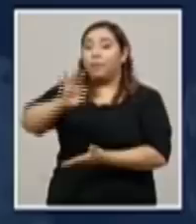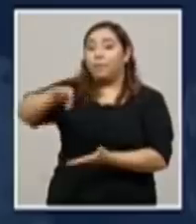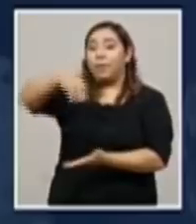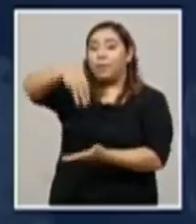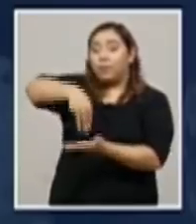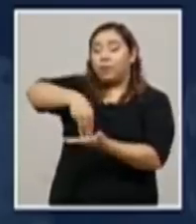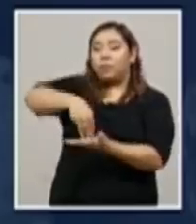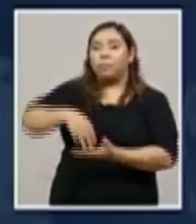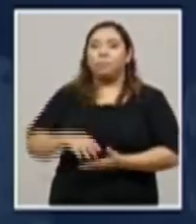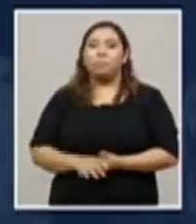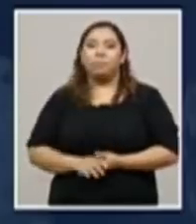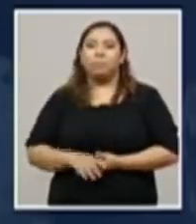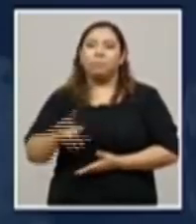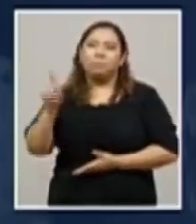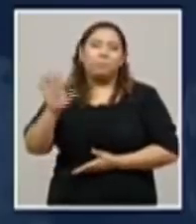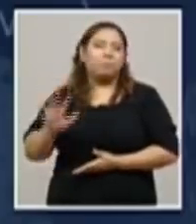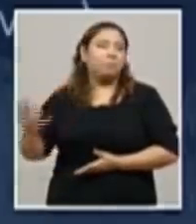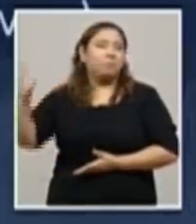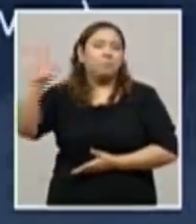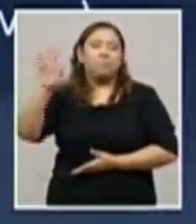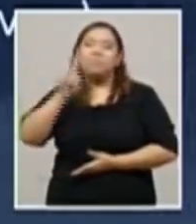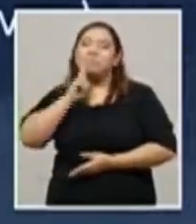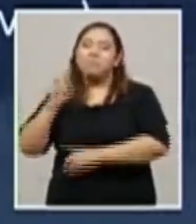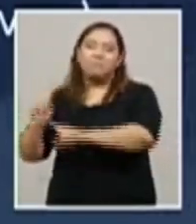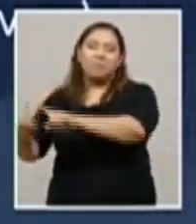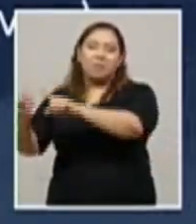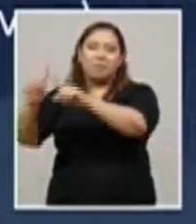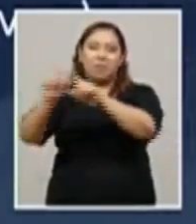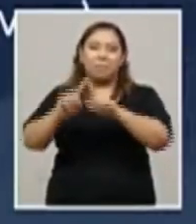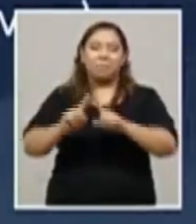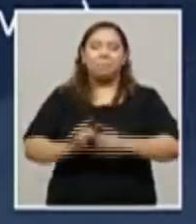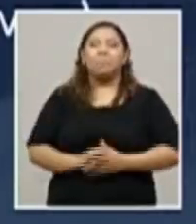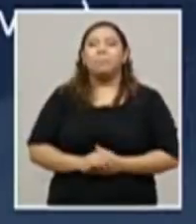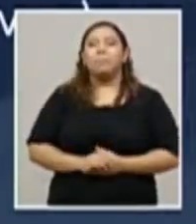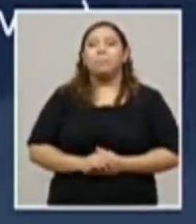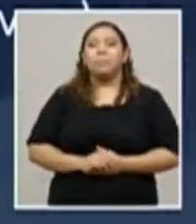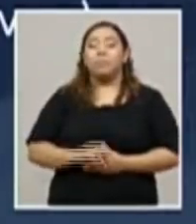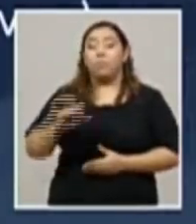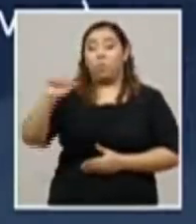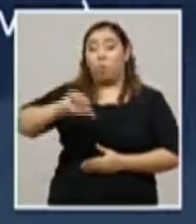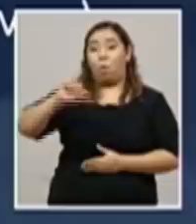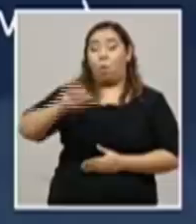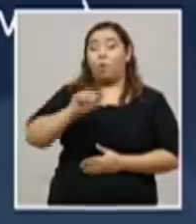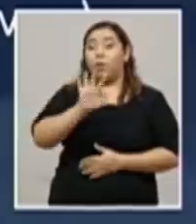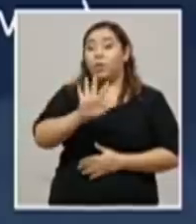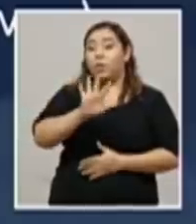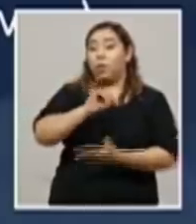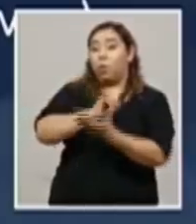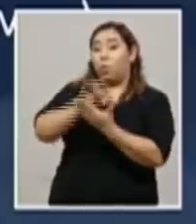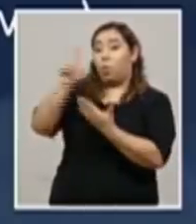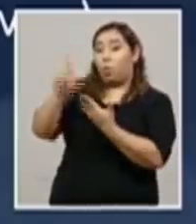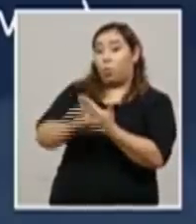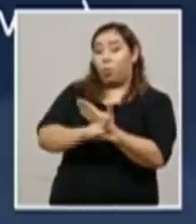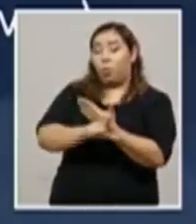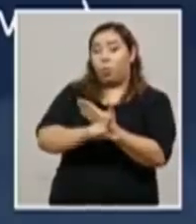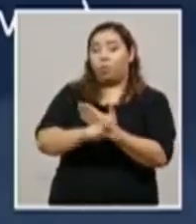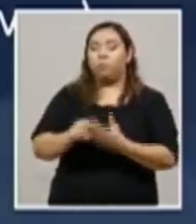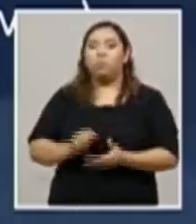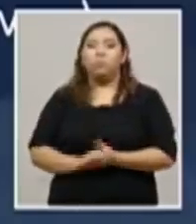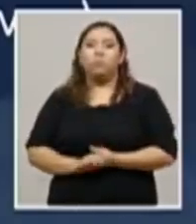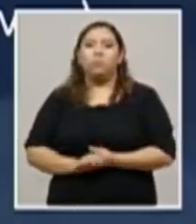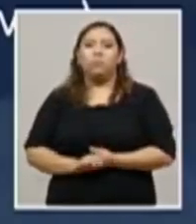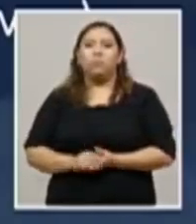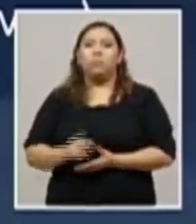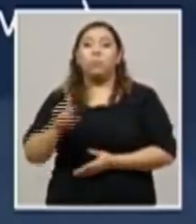Morazán y el resto a nivel nacional. Hoy, 5 de julio del 2020, tenemos un total de 1